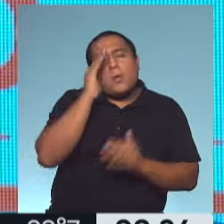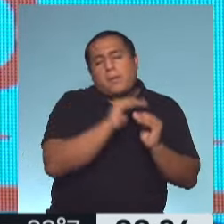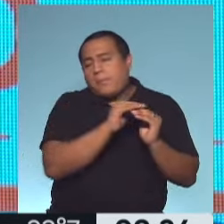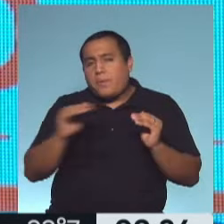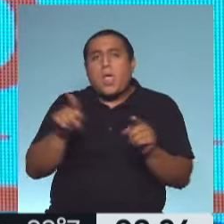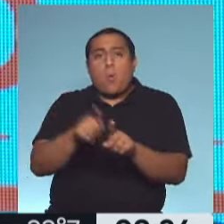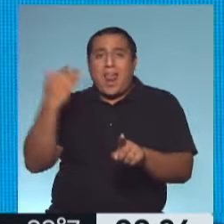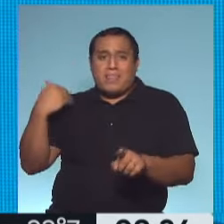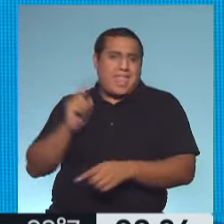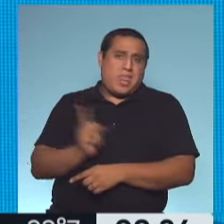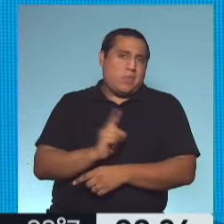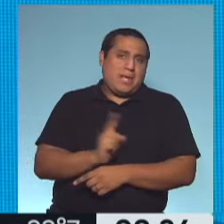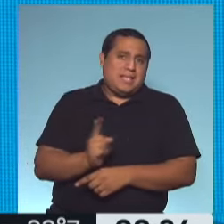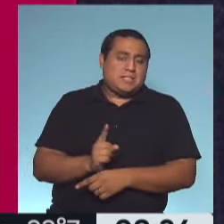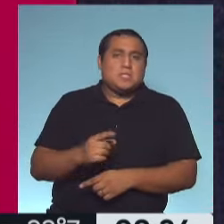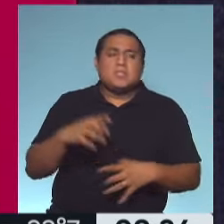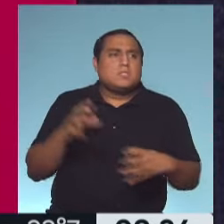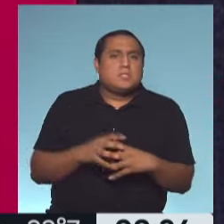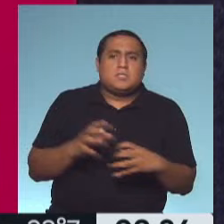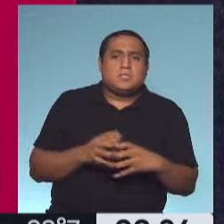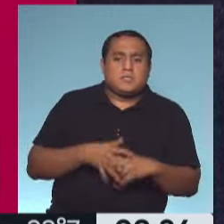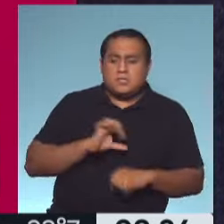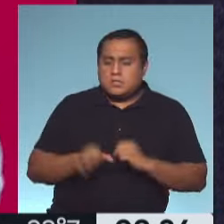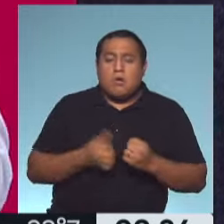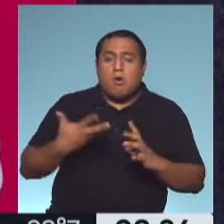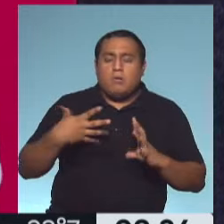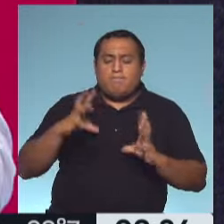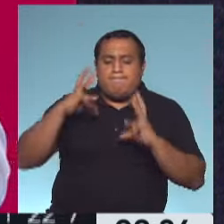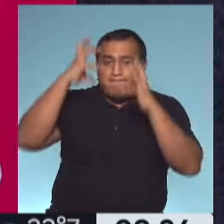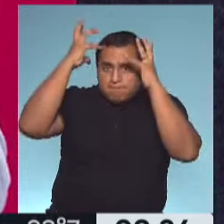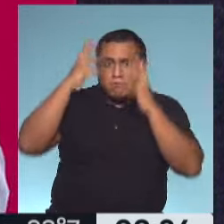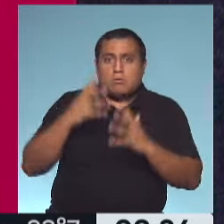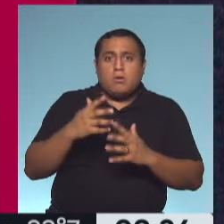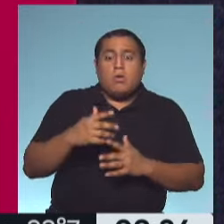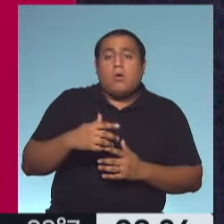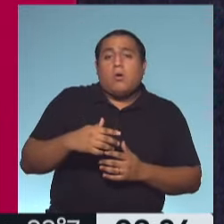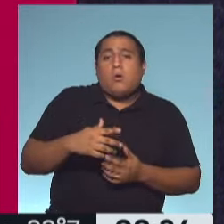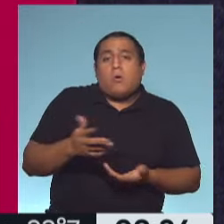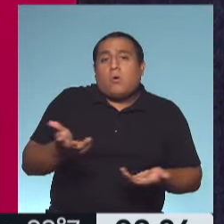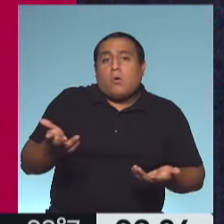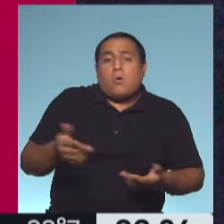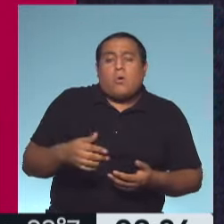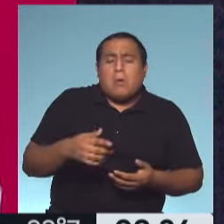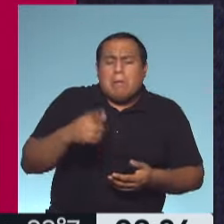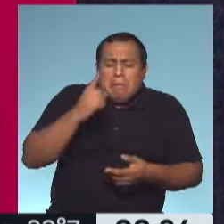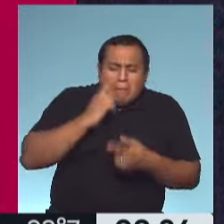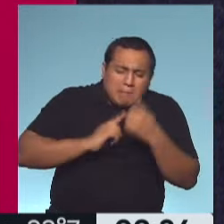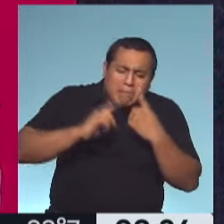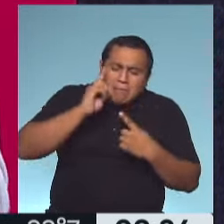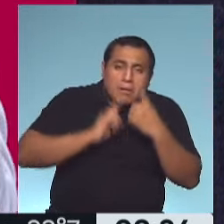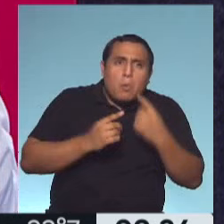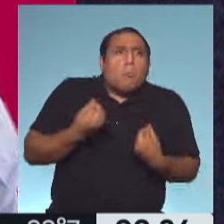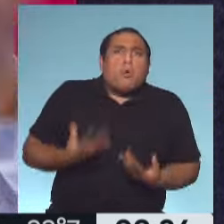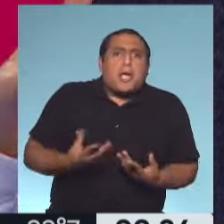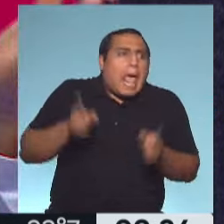antes. Nos sentimos muy ansiosos, irritables, lloramos con motivo aparentemente desconocido. No podemos